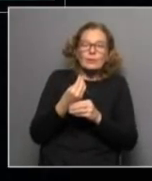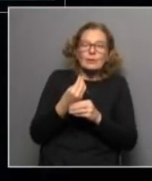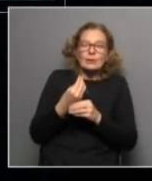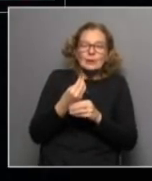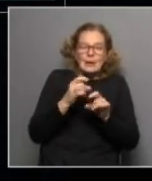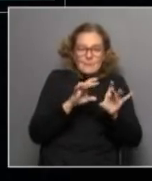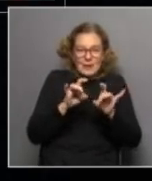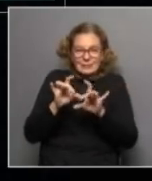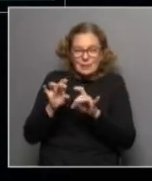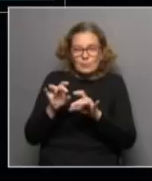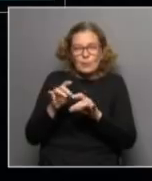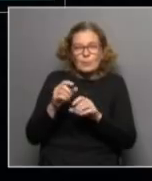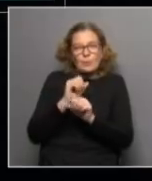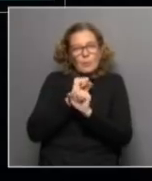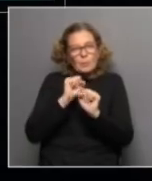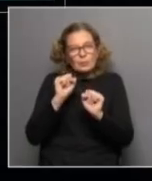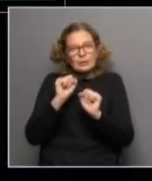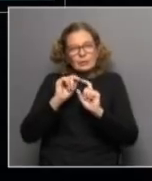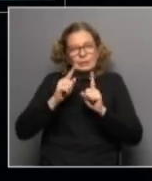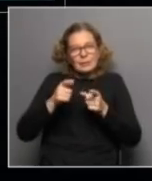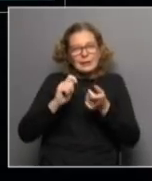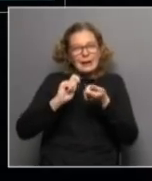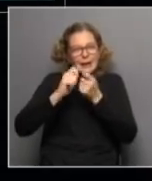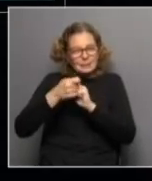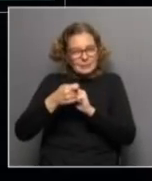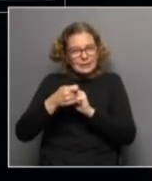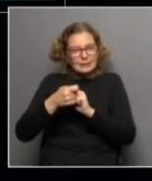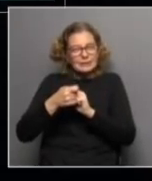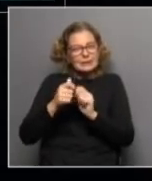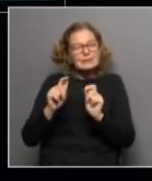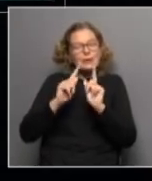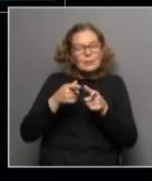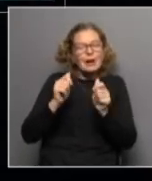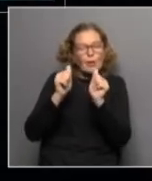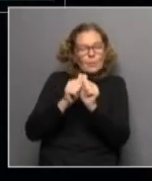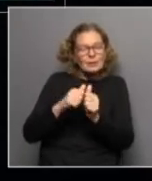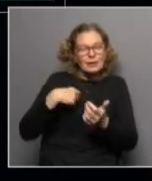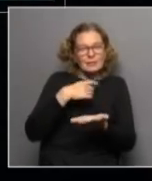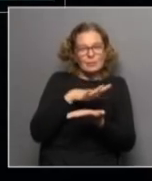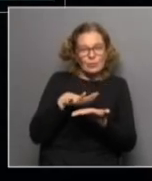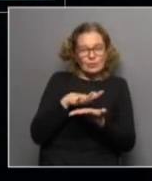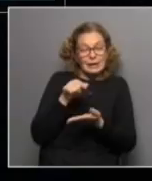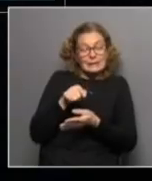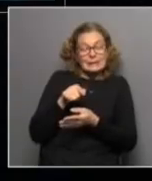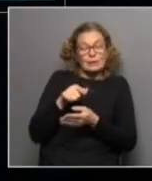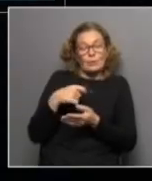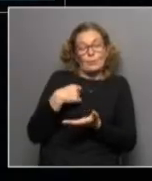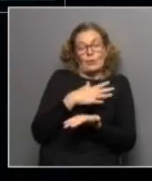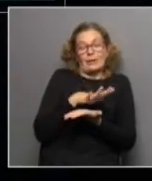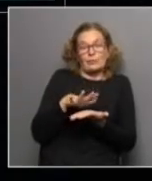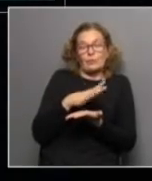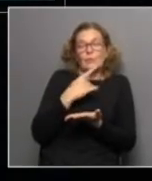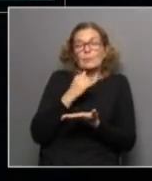contexto de pandemia habíamos podido también cambiar y acompañar esas situaciones ahí con respecto a la situación